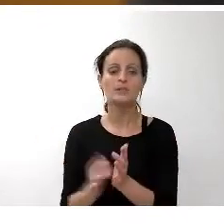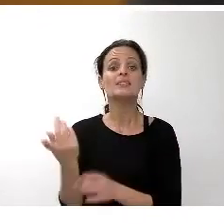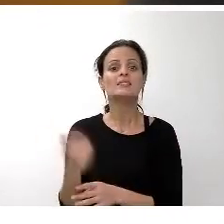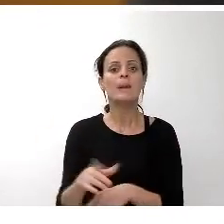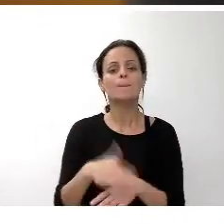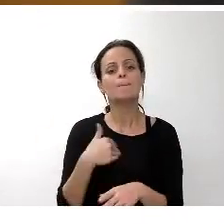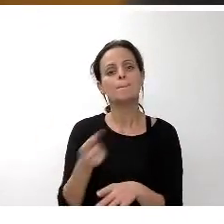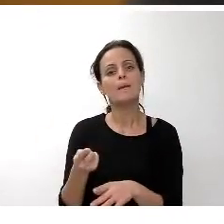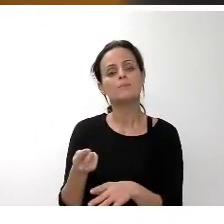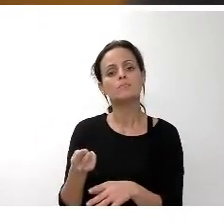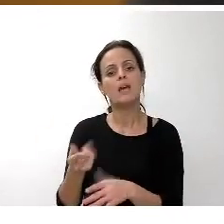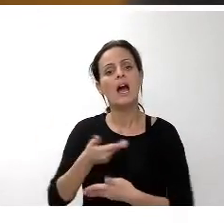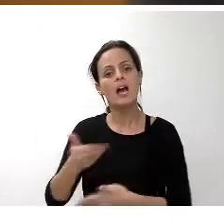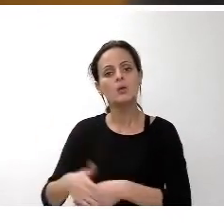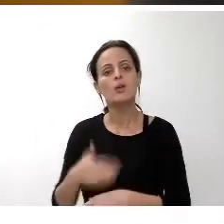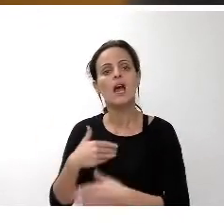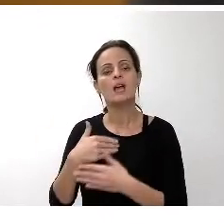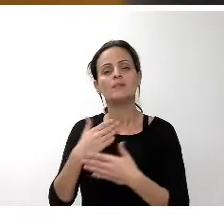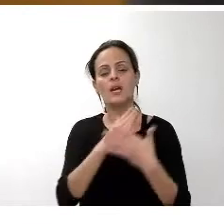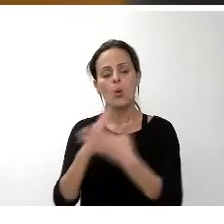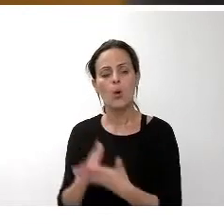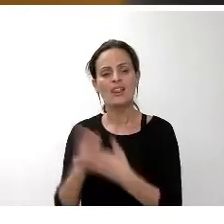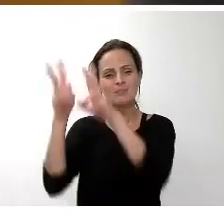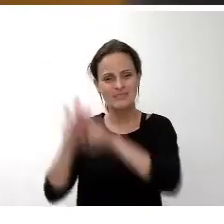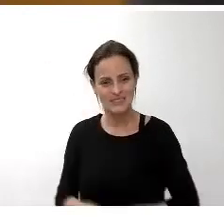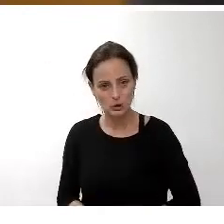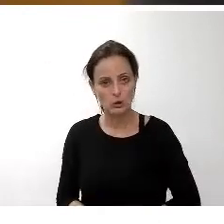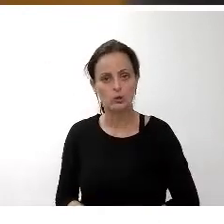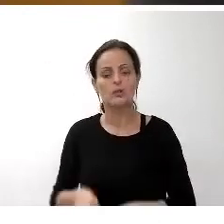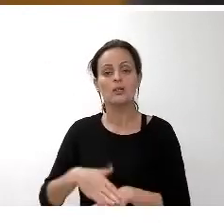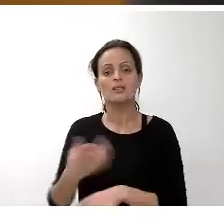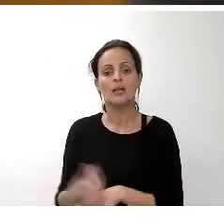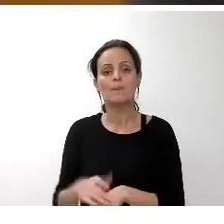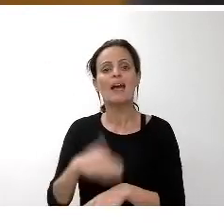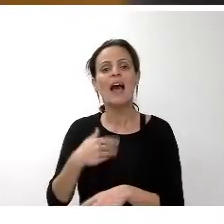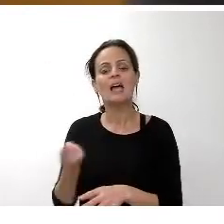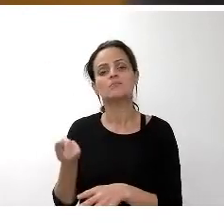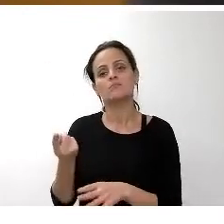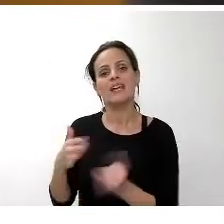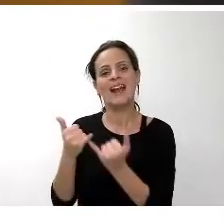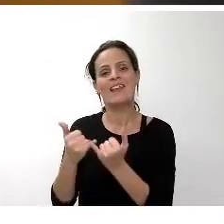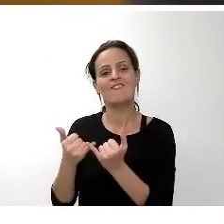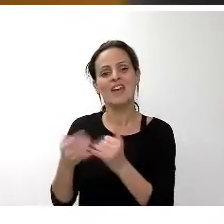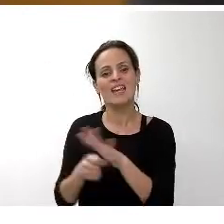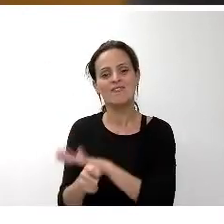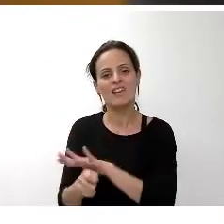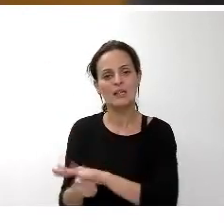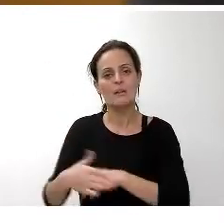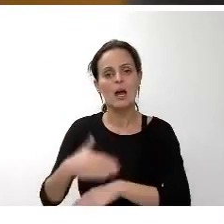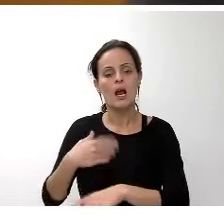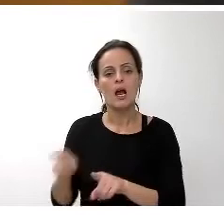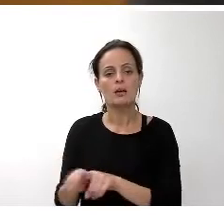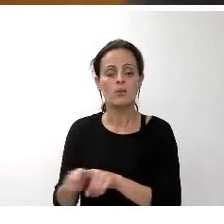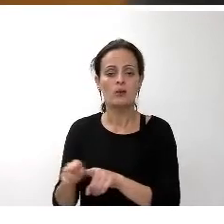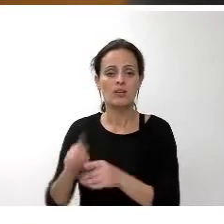vocaciones científicas 330.000 euros a Tenerife Invierte 63.000 euros para formación y capacitación en el sector